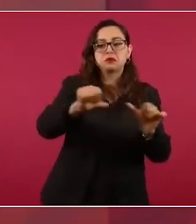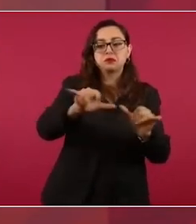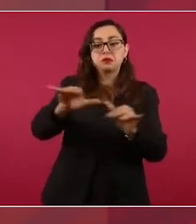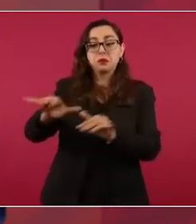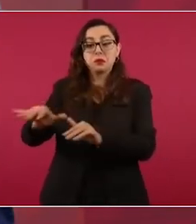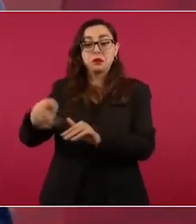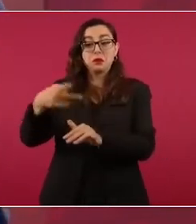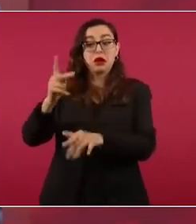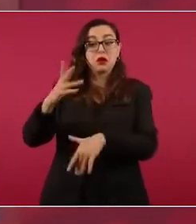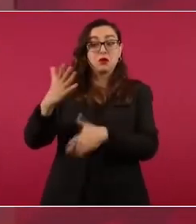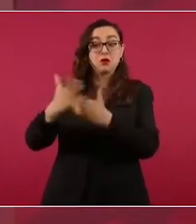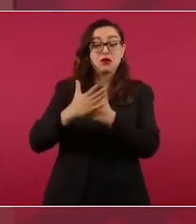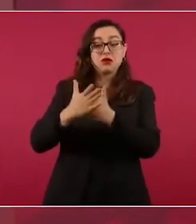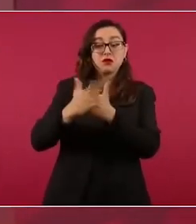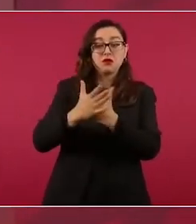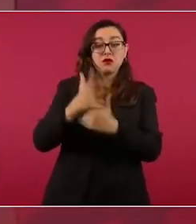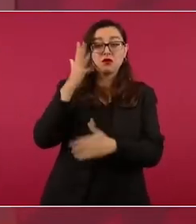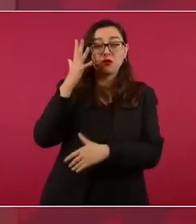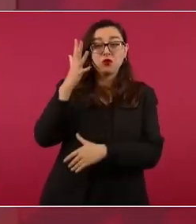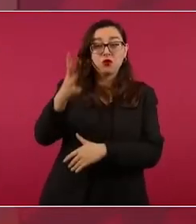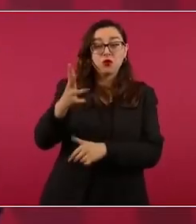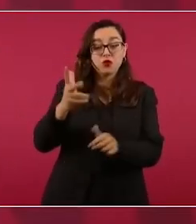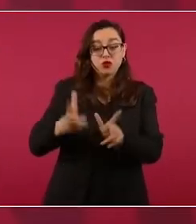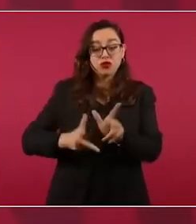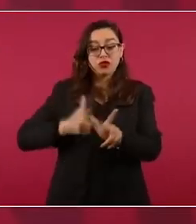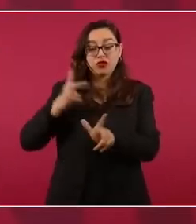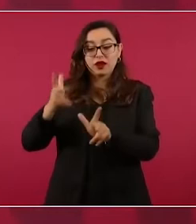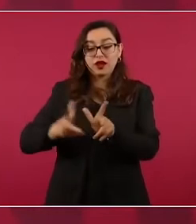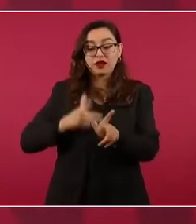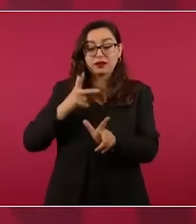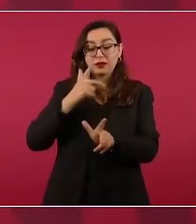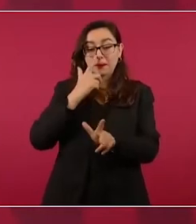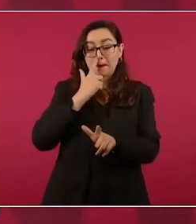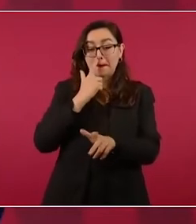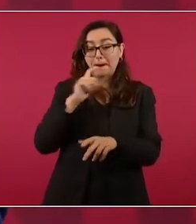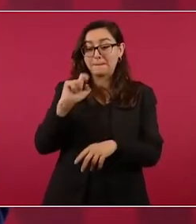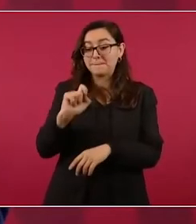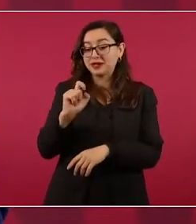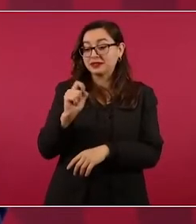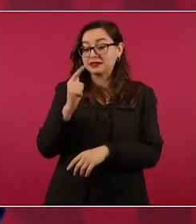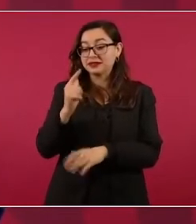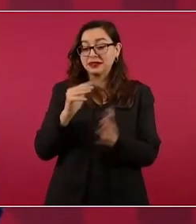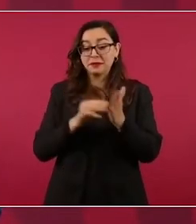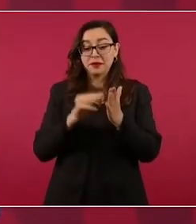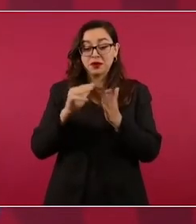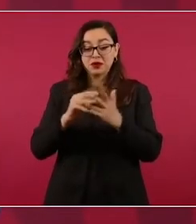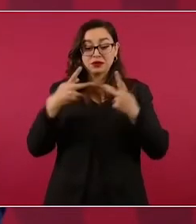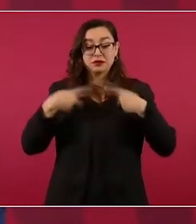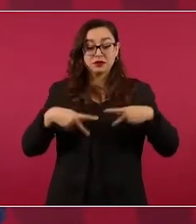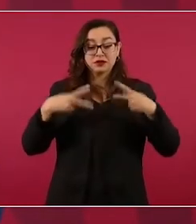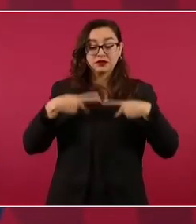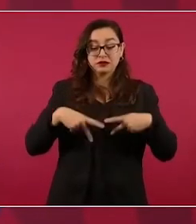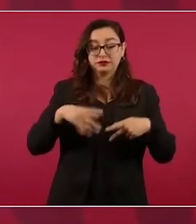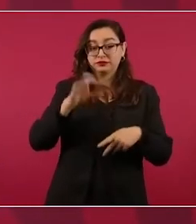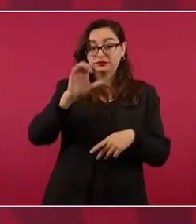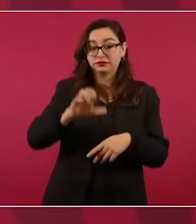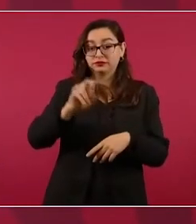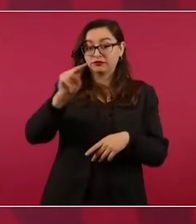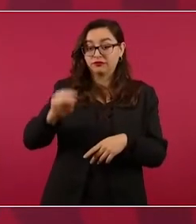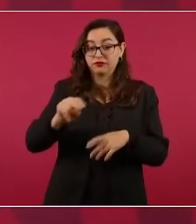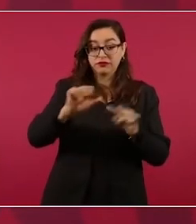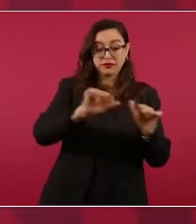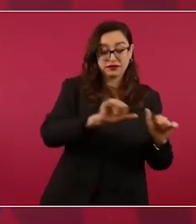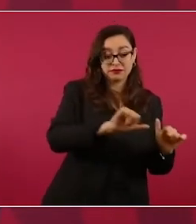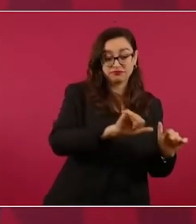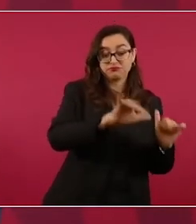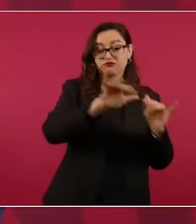para ir a Bacalar,